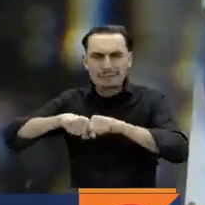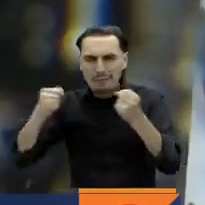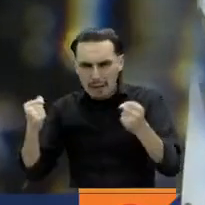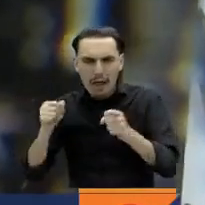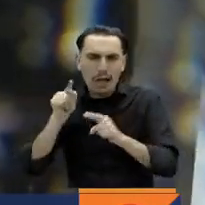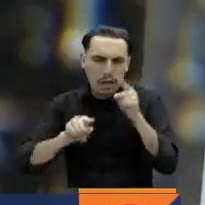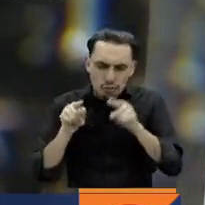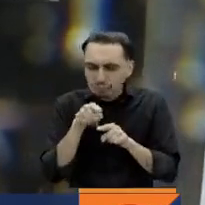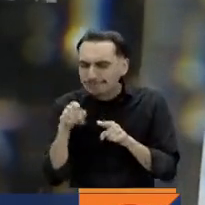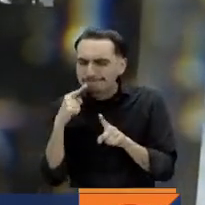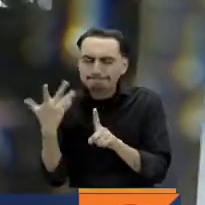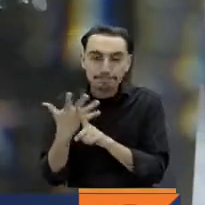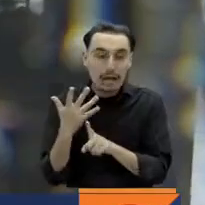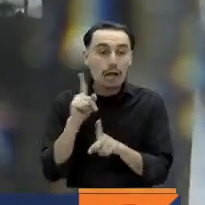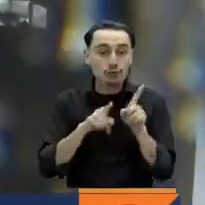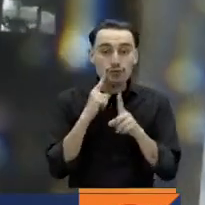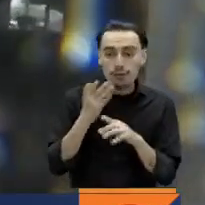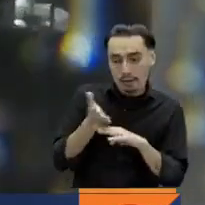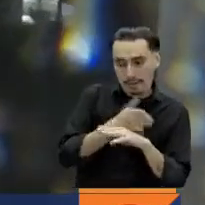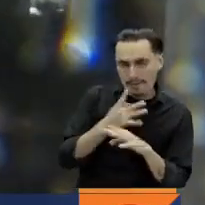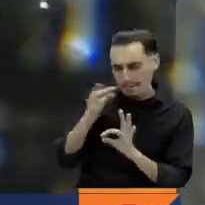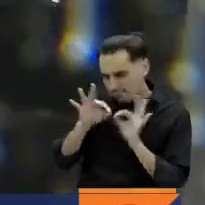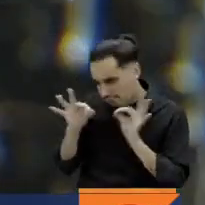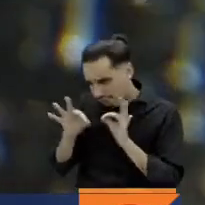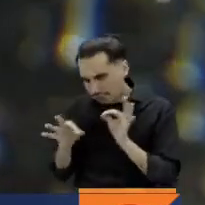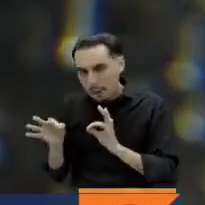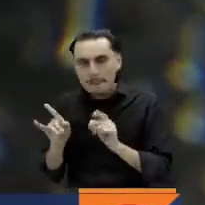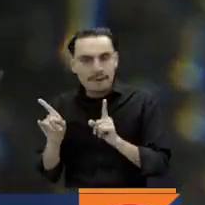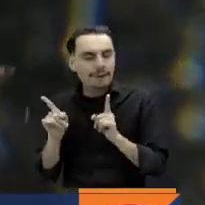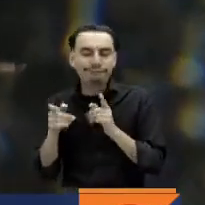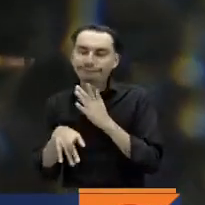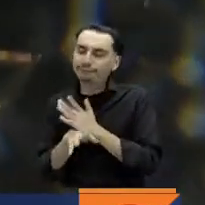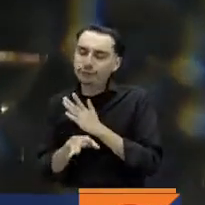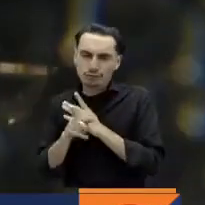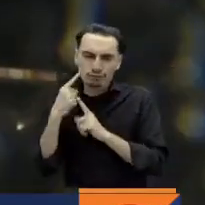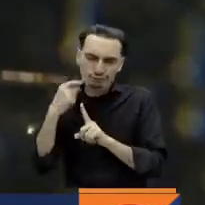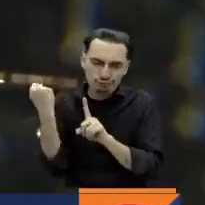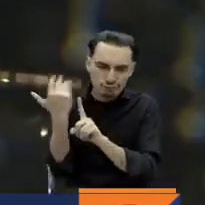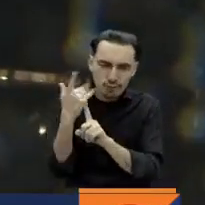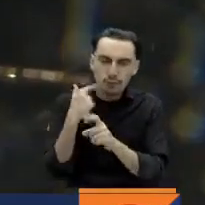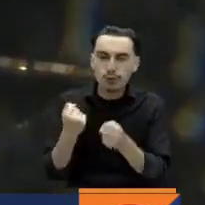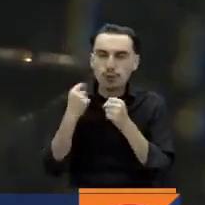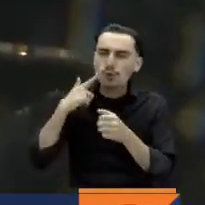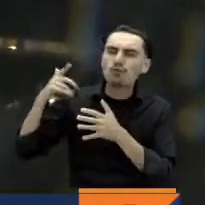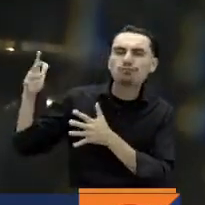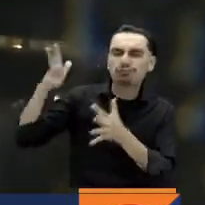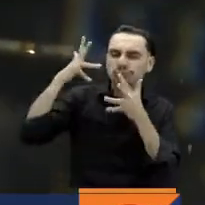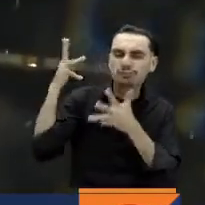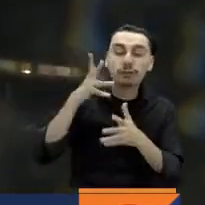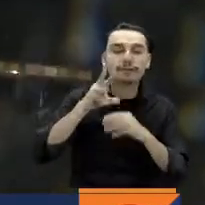afectaciones a pesar de los arreglos y de las precauciones que tomaron todas aquellas personas y las autoridades. Muchas gracias.